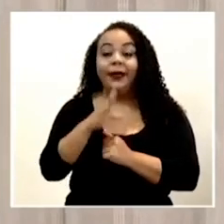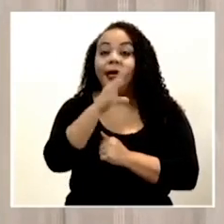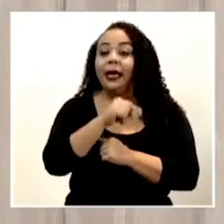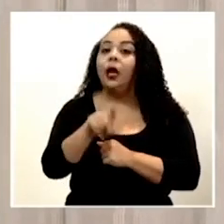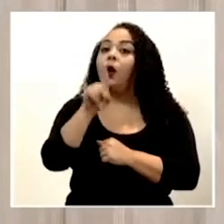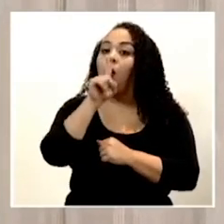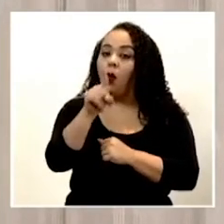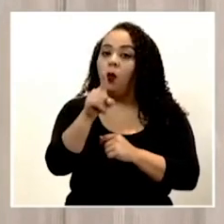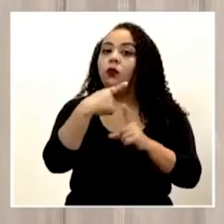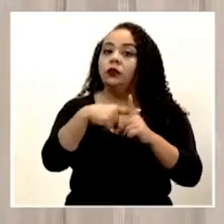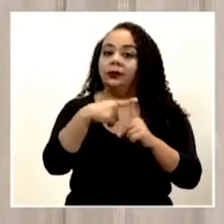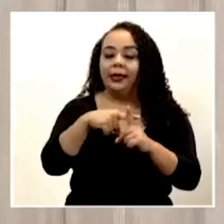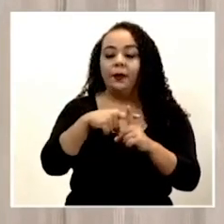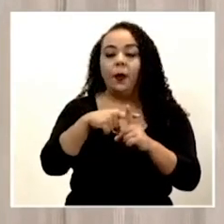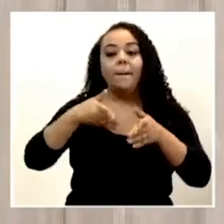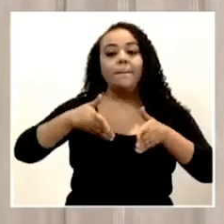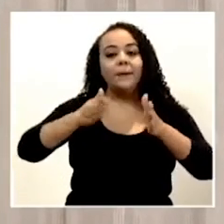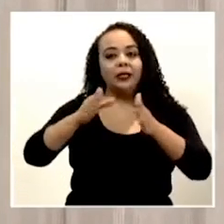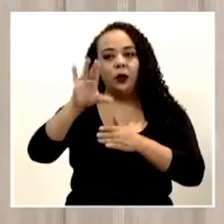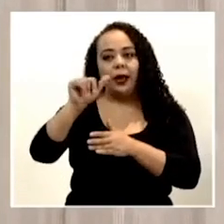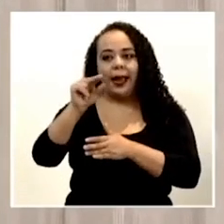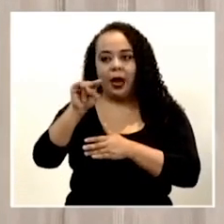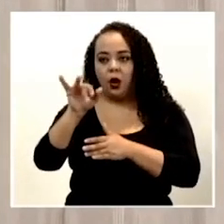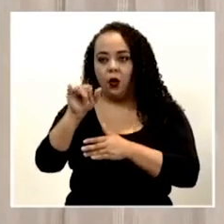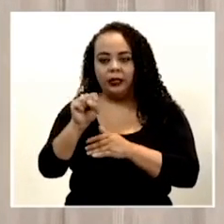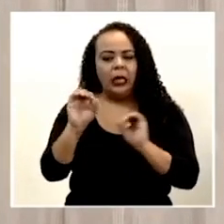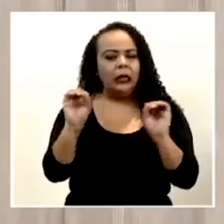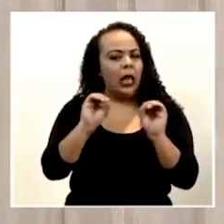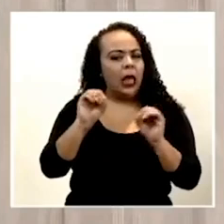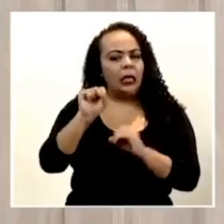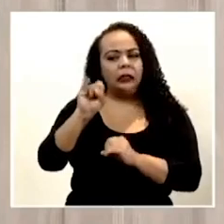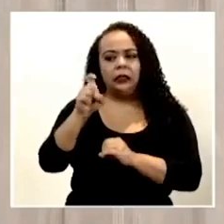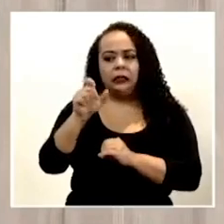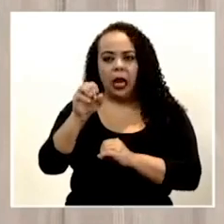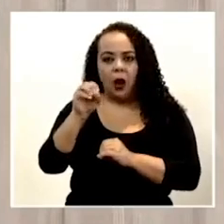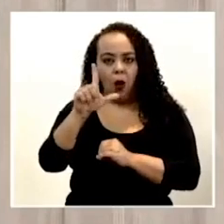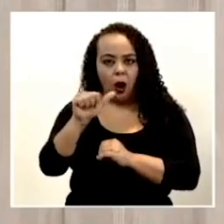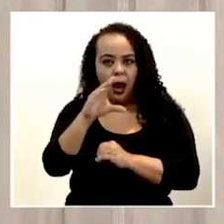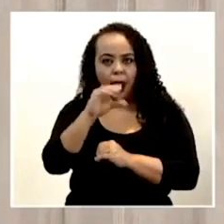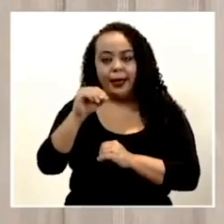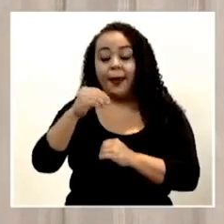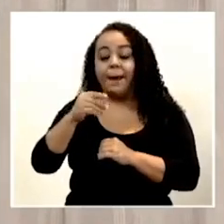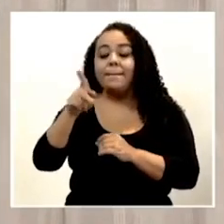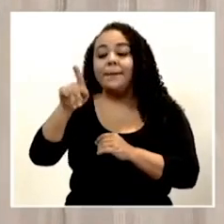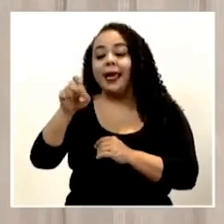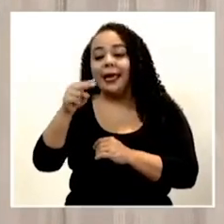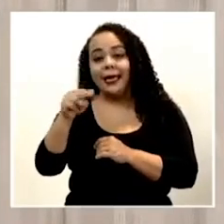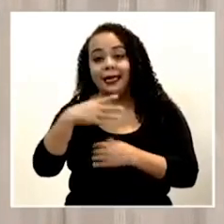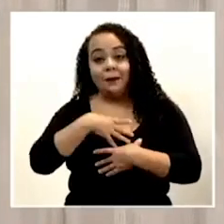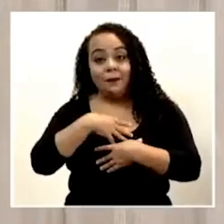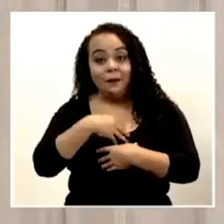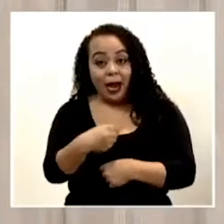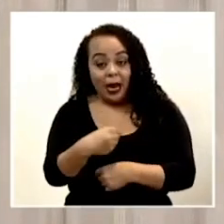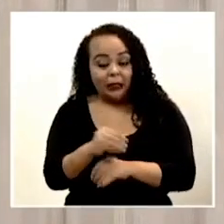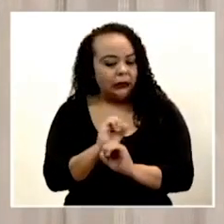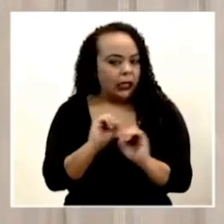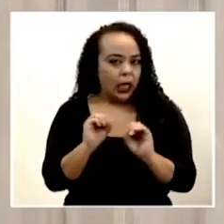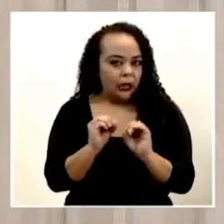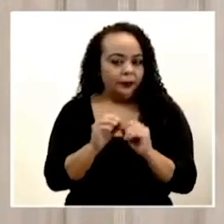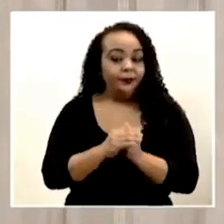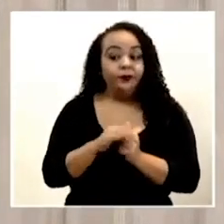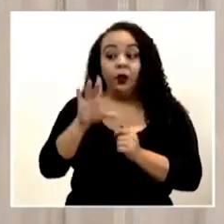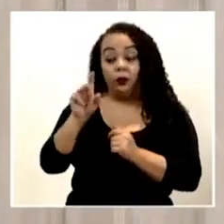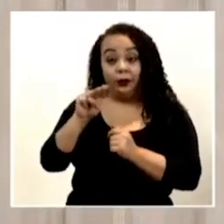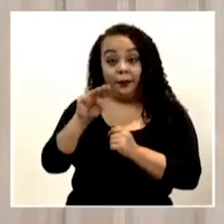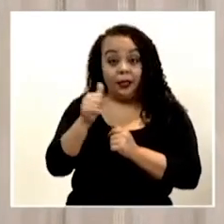positivo en pasocanoas. No hubo ningún positivo de zigzaola ni de peñas blancas. Y al 8 de mayo, que fue